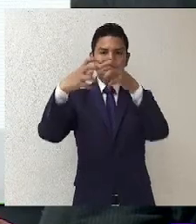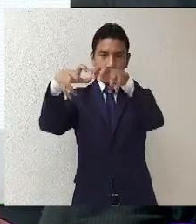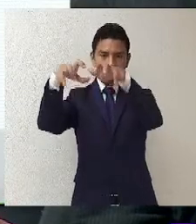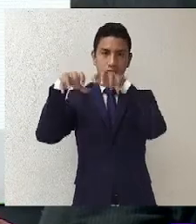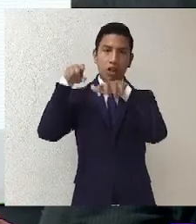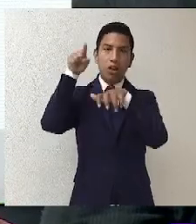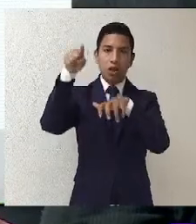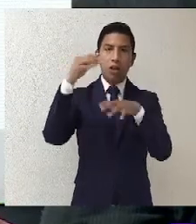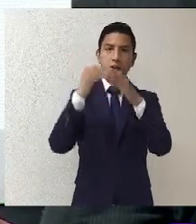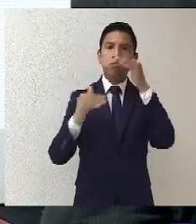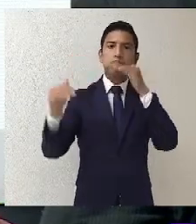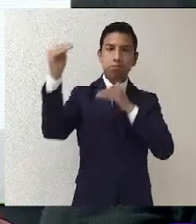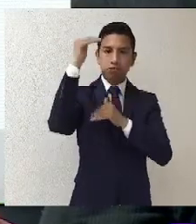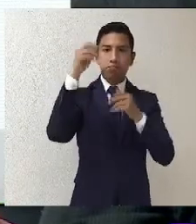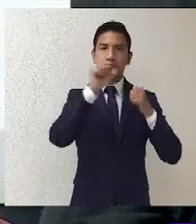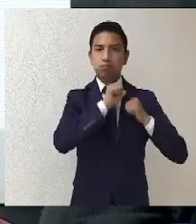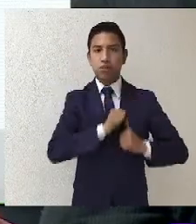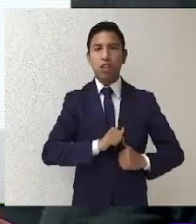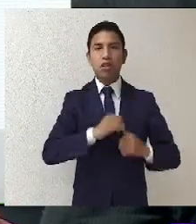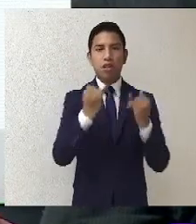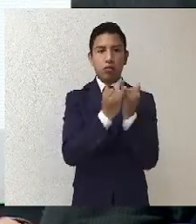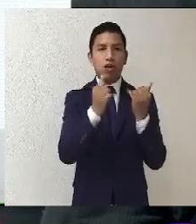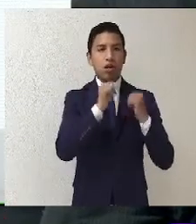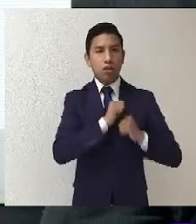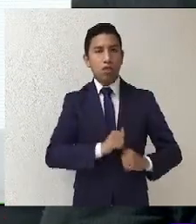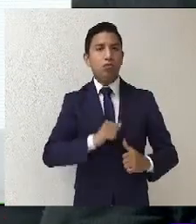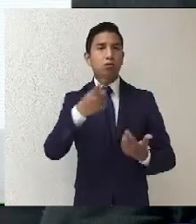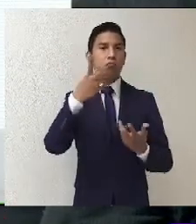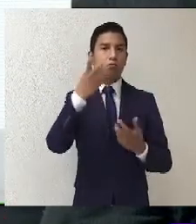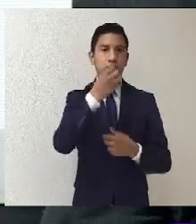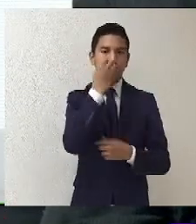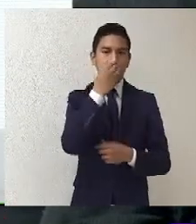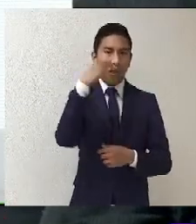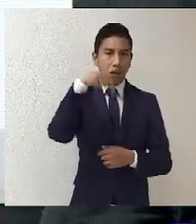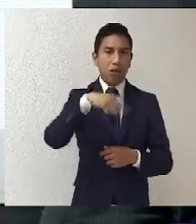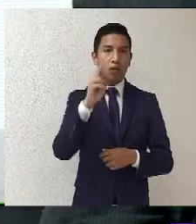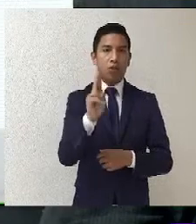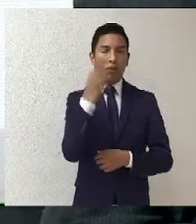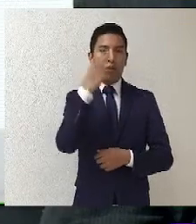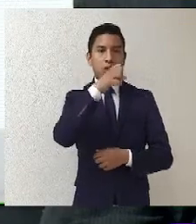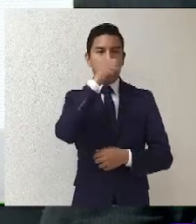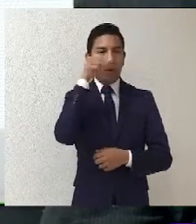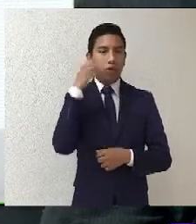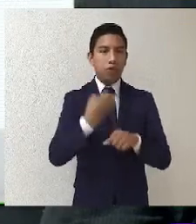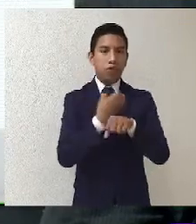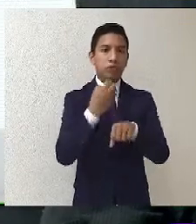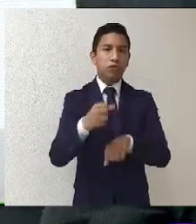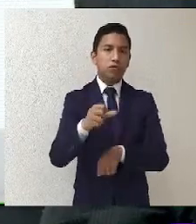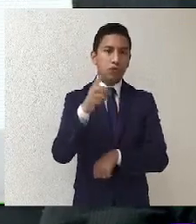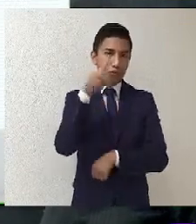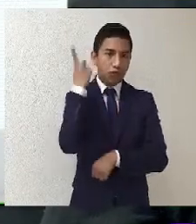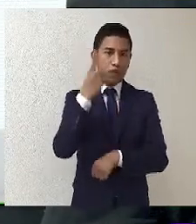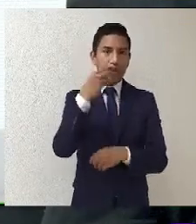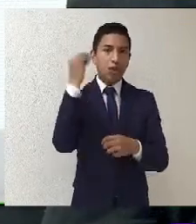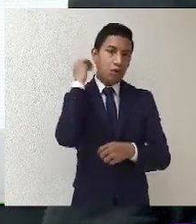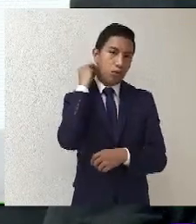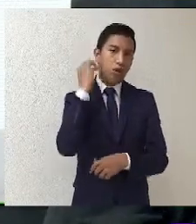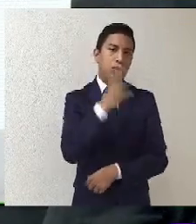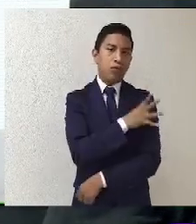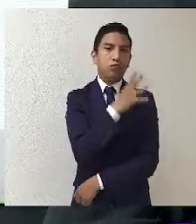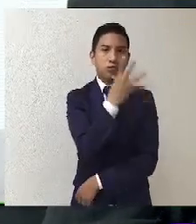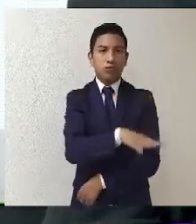presencia de autoridades académicas de la Universidad Juárez del Estado de Durango. Gracias al abogado general